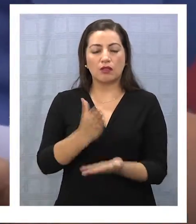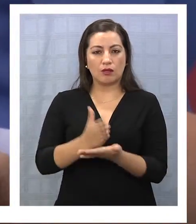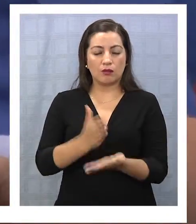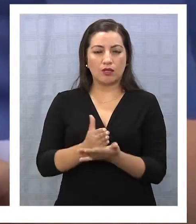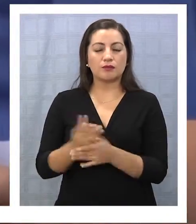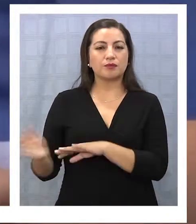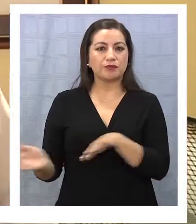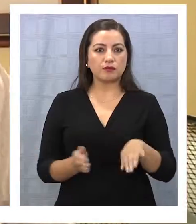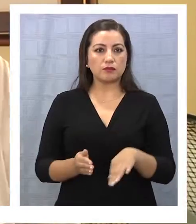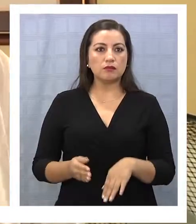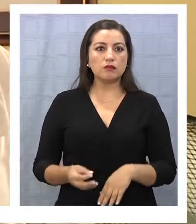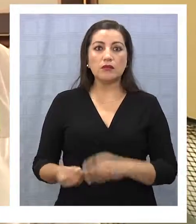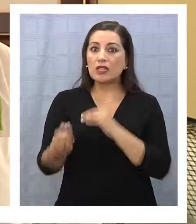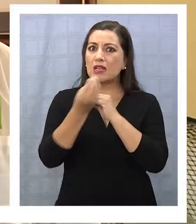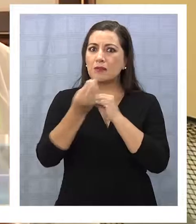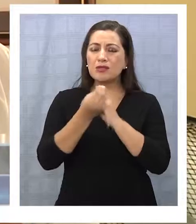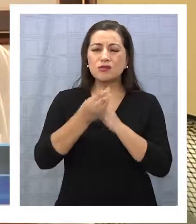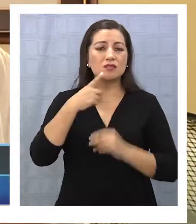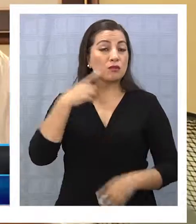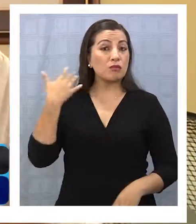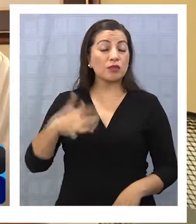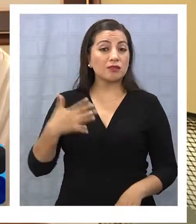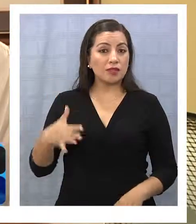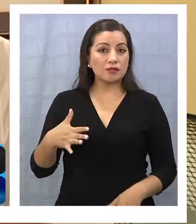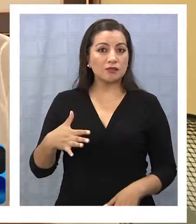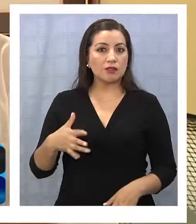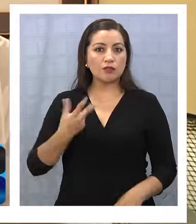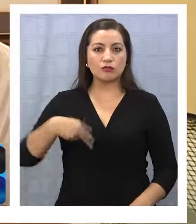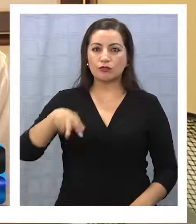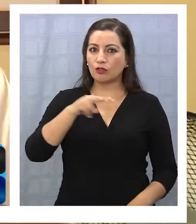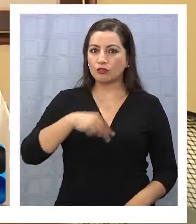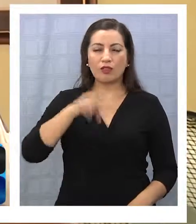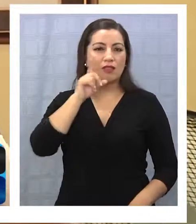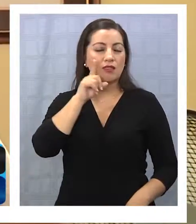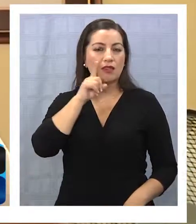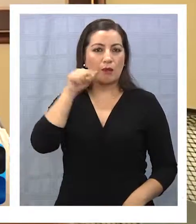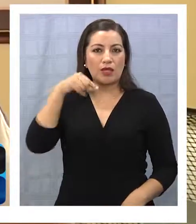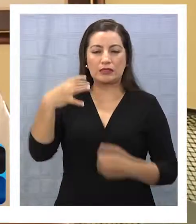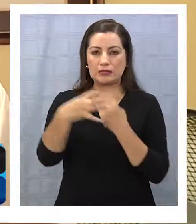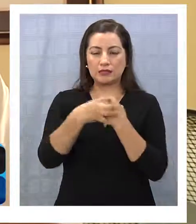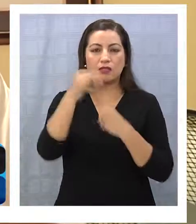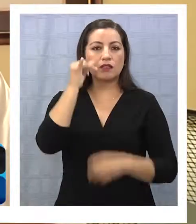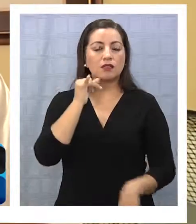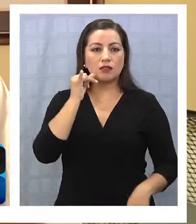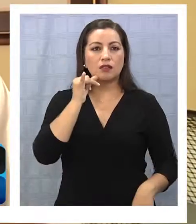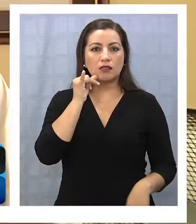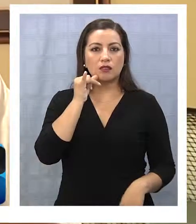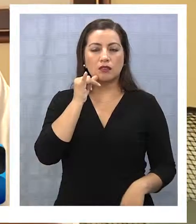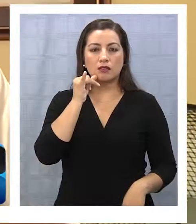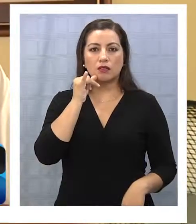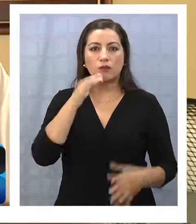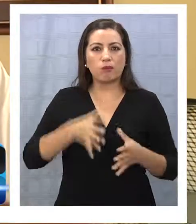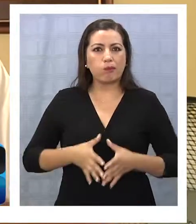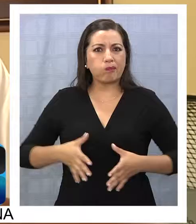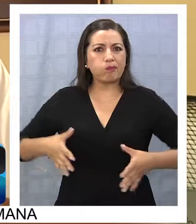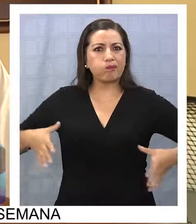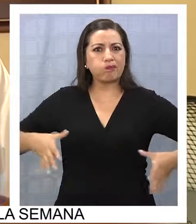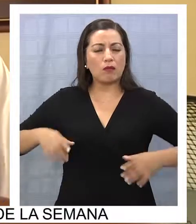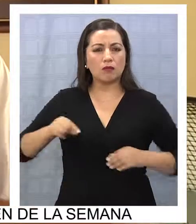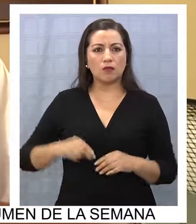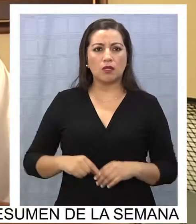alimentación es fundamental, es clave. Ahora tenemos que en nuestra región el índice de obesidad